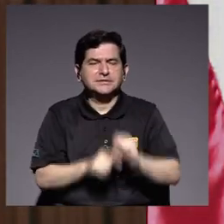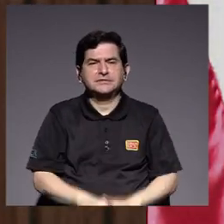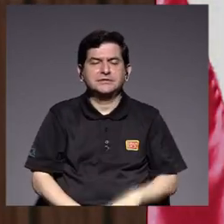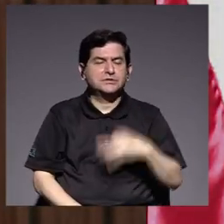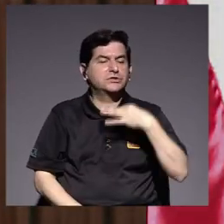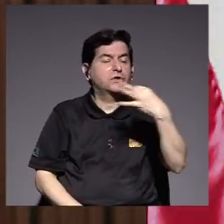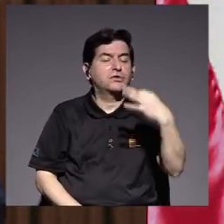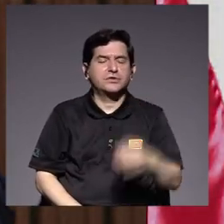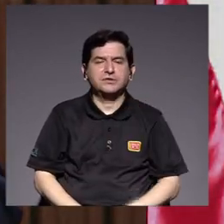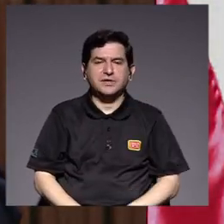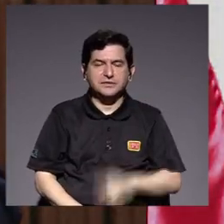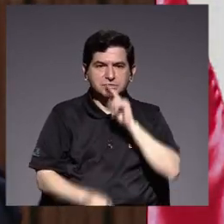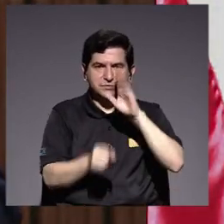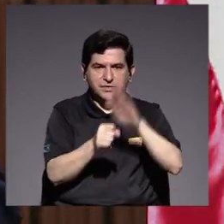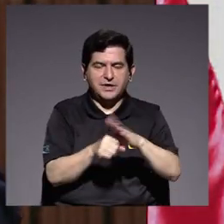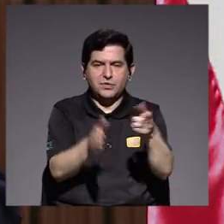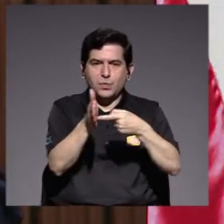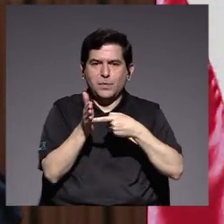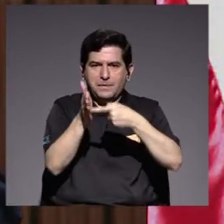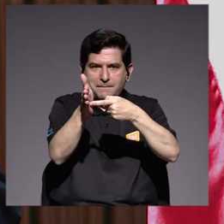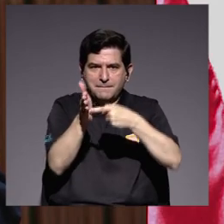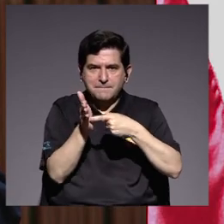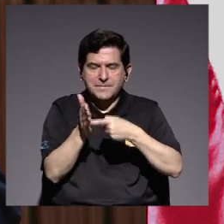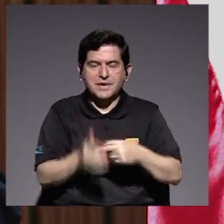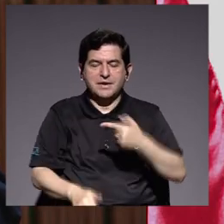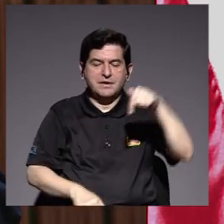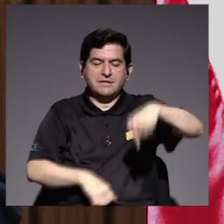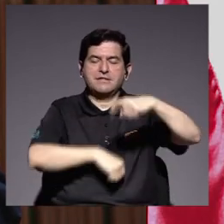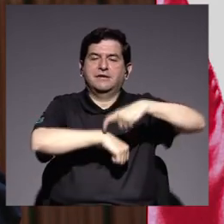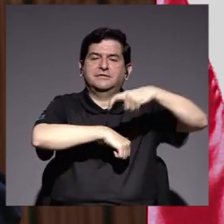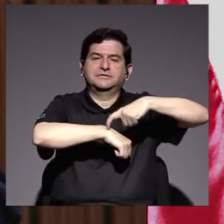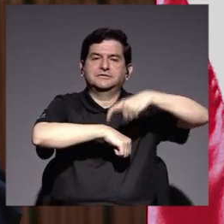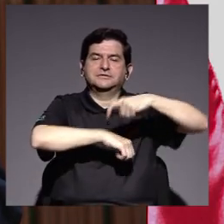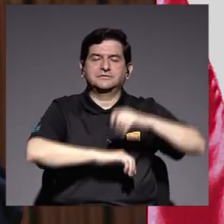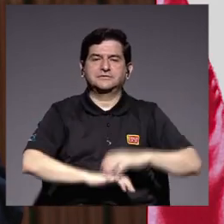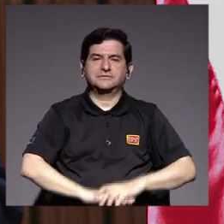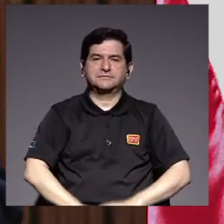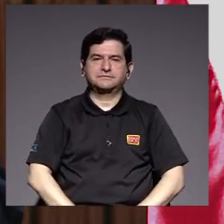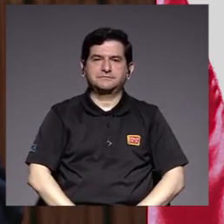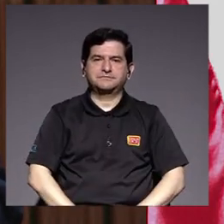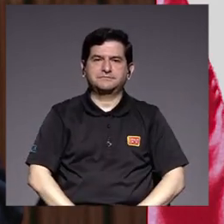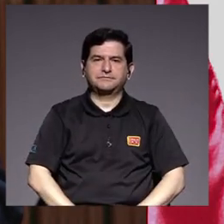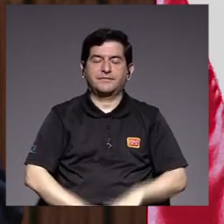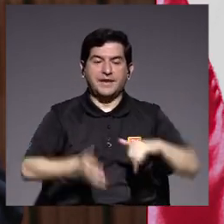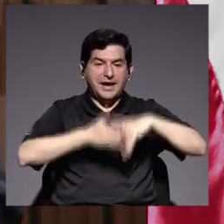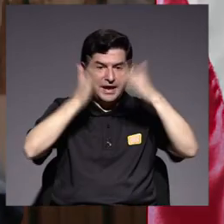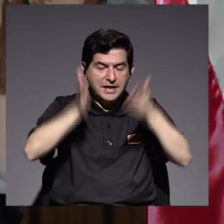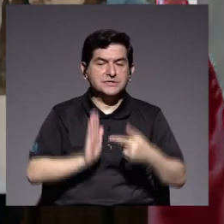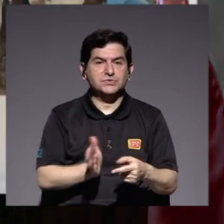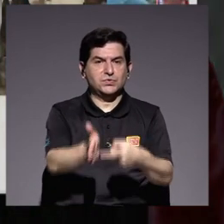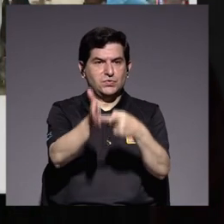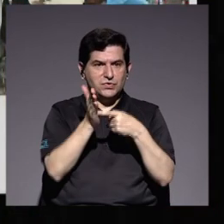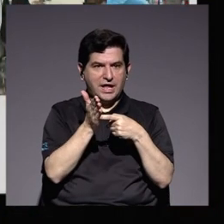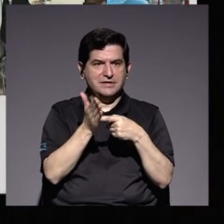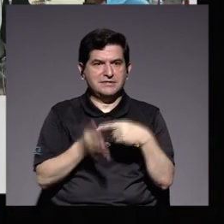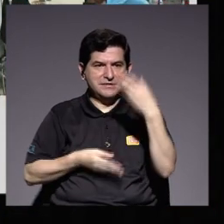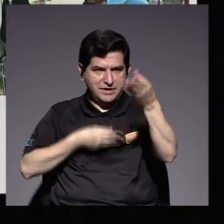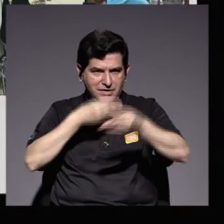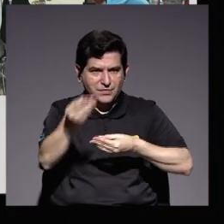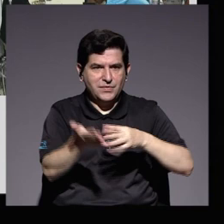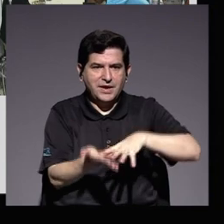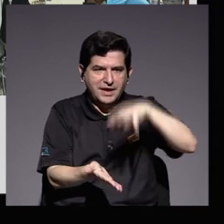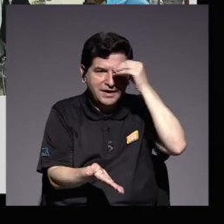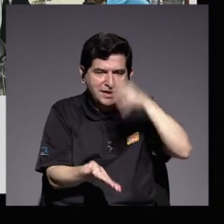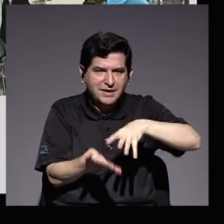día para estar a la altura de las exigencias de nuestros tiempos nuestros estudiantes lo demandan y retribuyen su